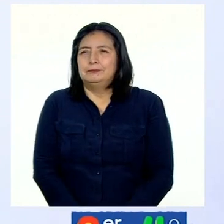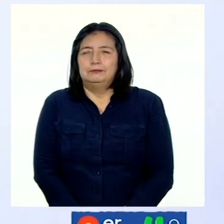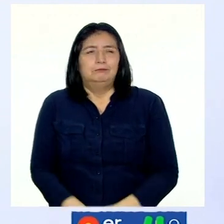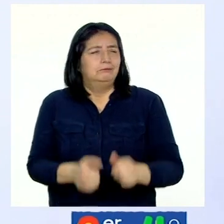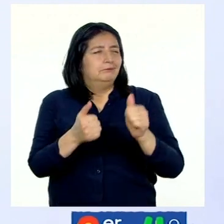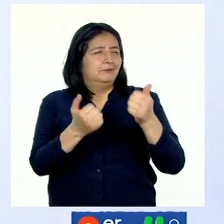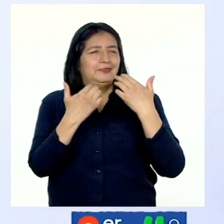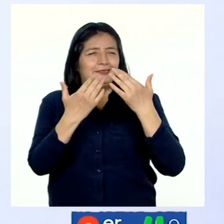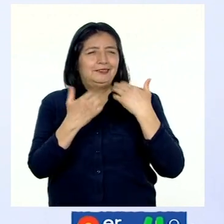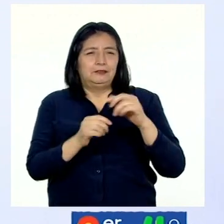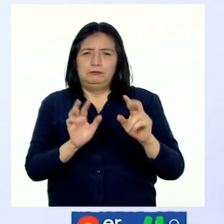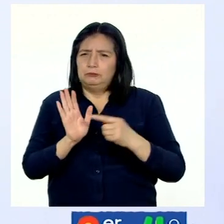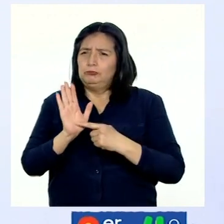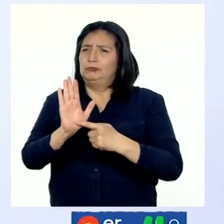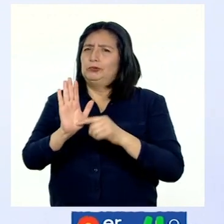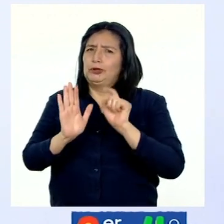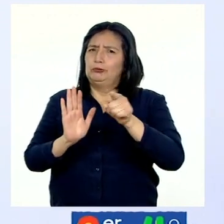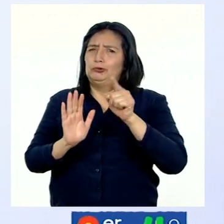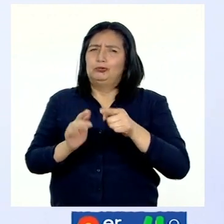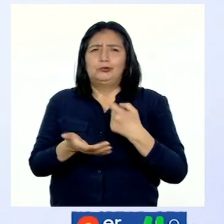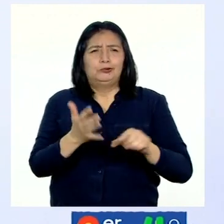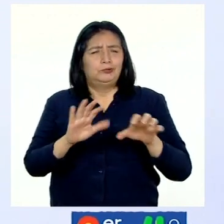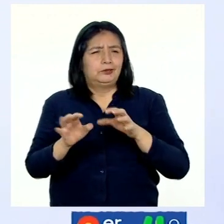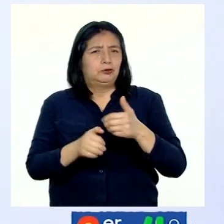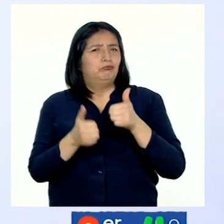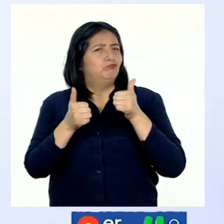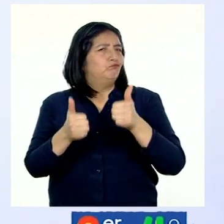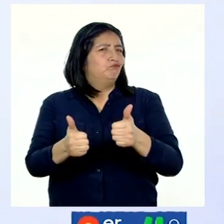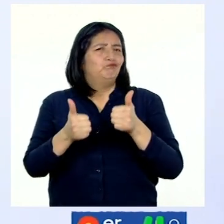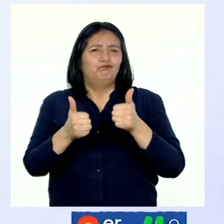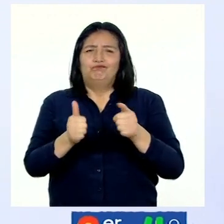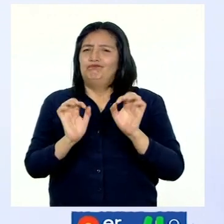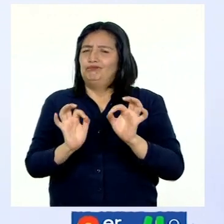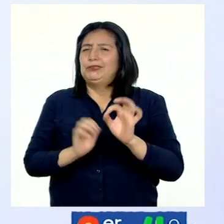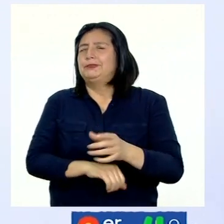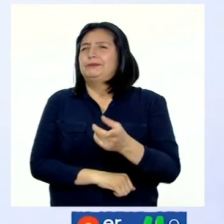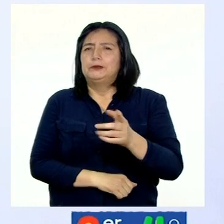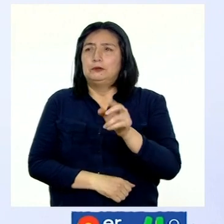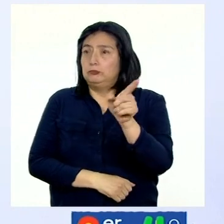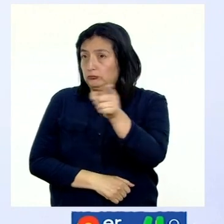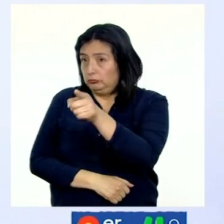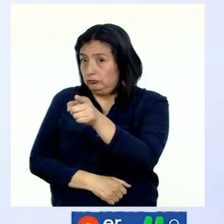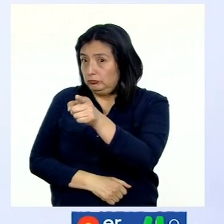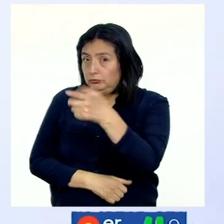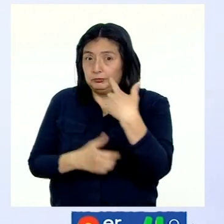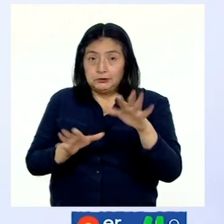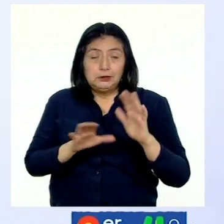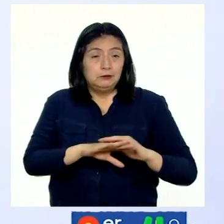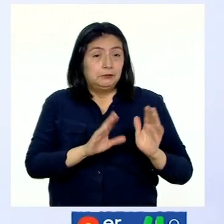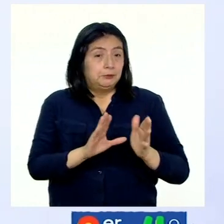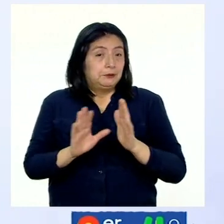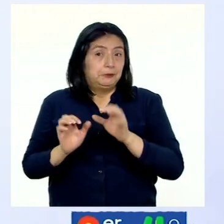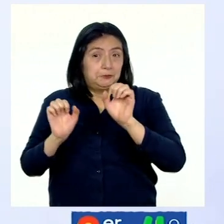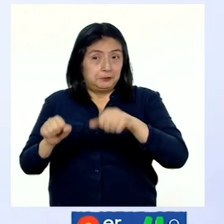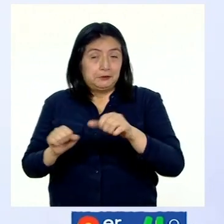Muchas gracias por mostrarnos tu reto. Te ha salido estupendo. ¿Y ustedes? ¿Están preparadas y preparados para